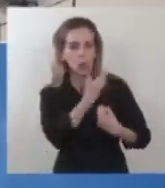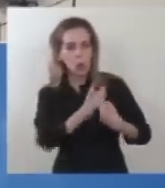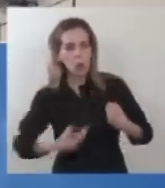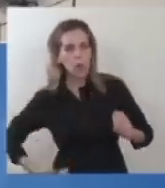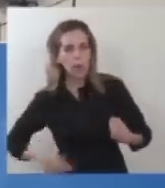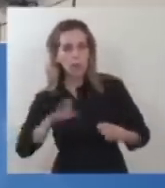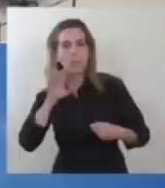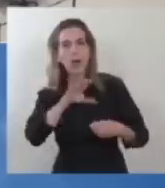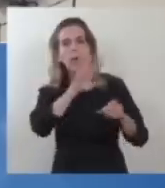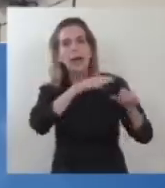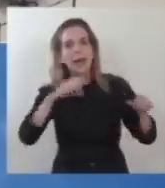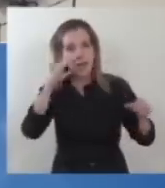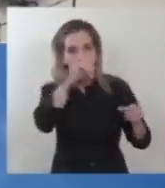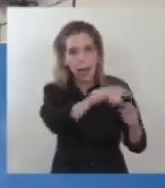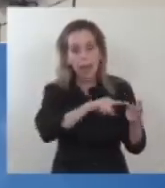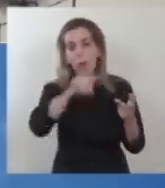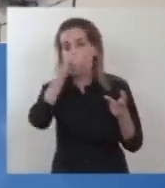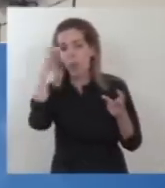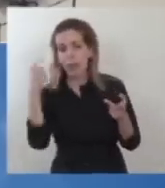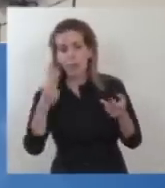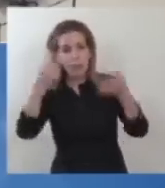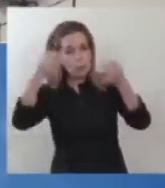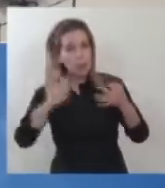Río Negro y del Estado Nacional.